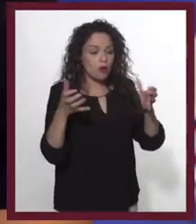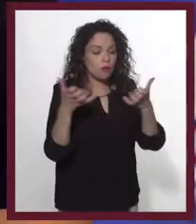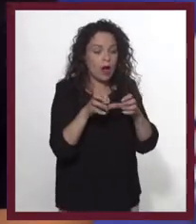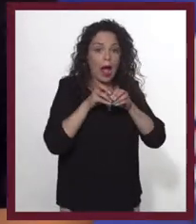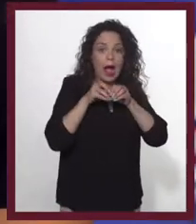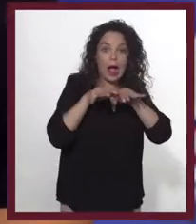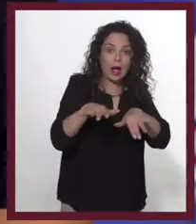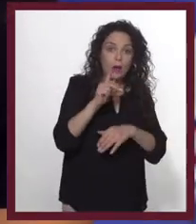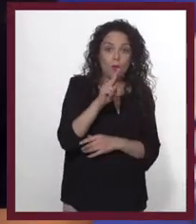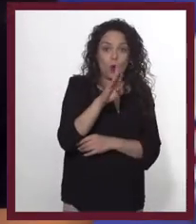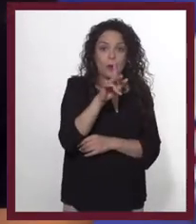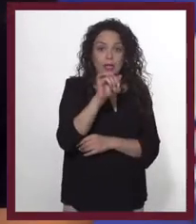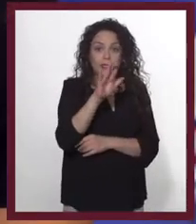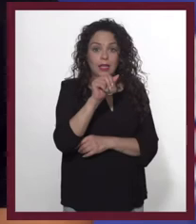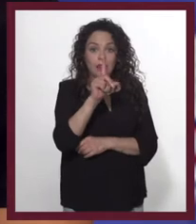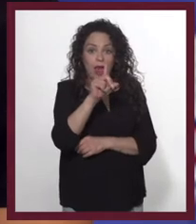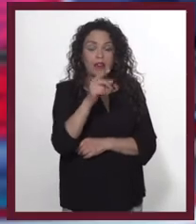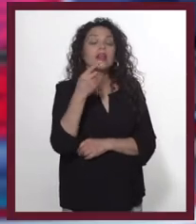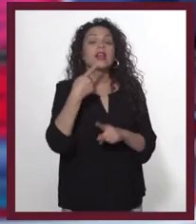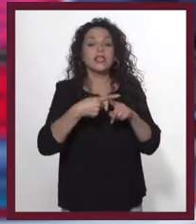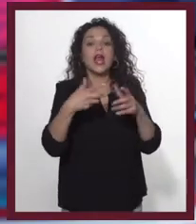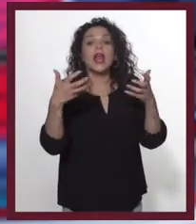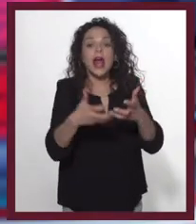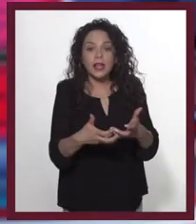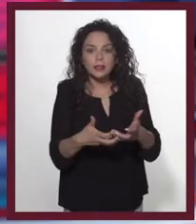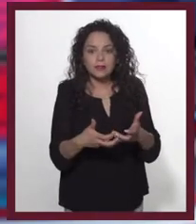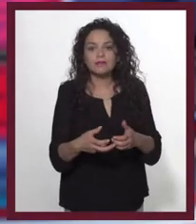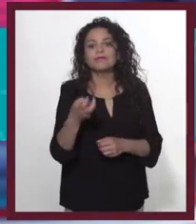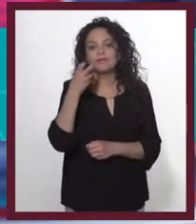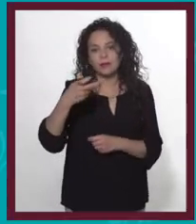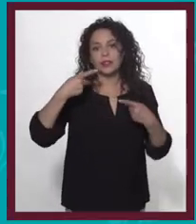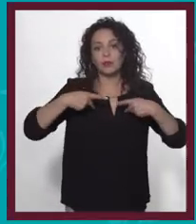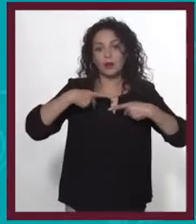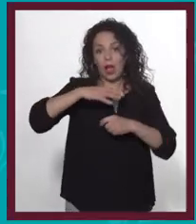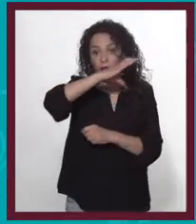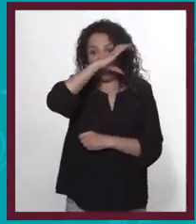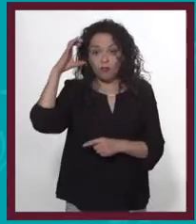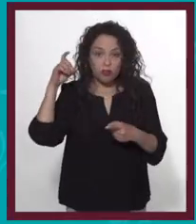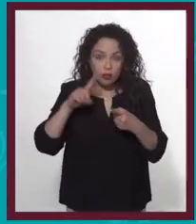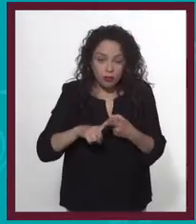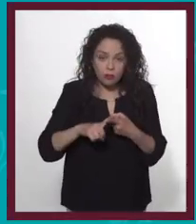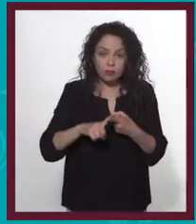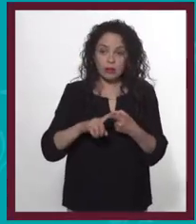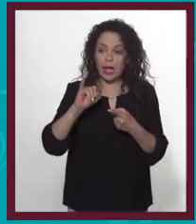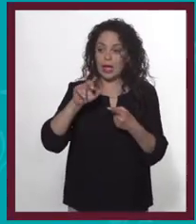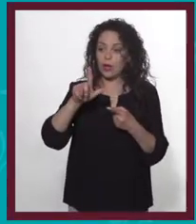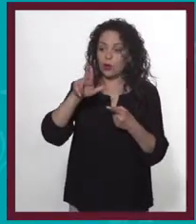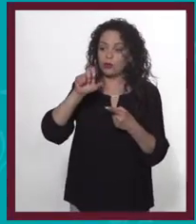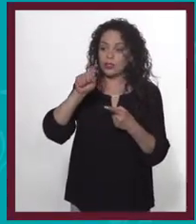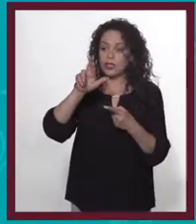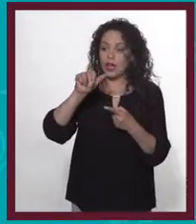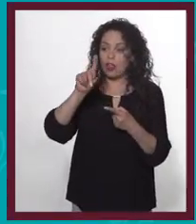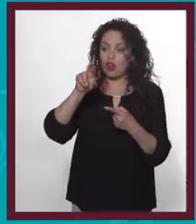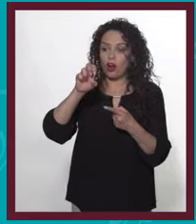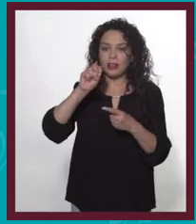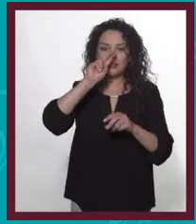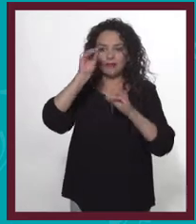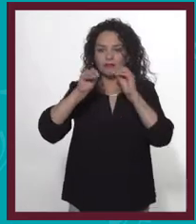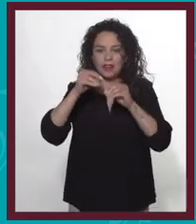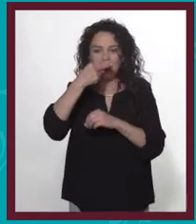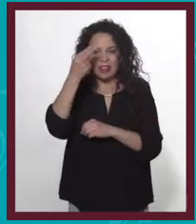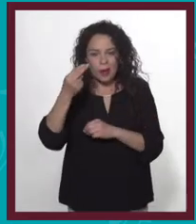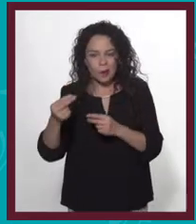posibilidades de una campaña de publicidad, alguien tiene que realizarla. Aquí es donde fotógrafos, ilustradores,